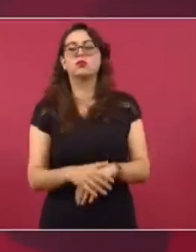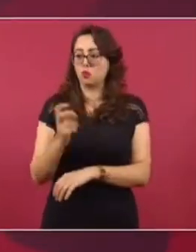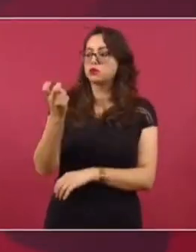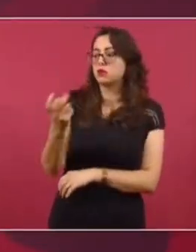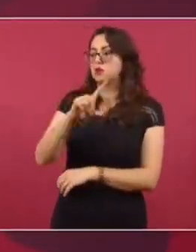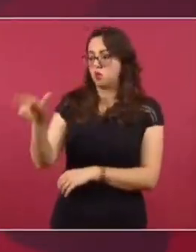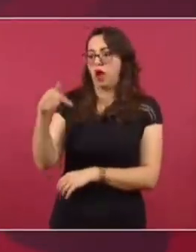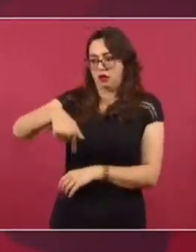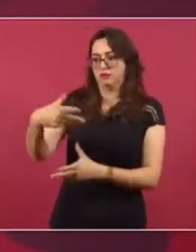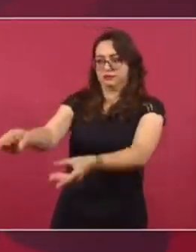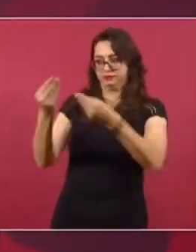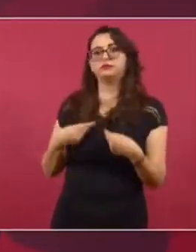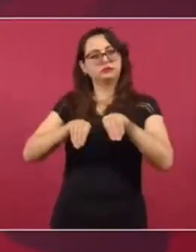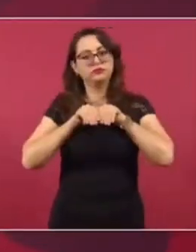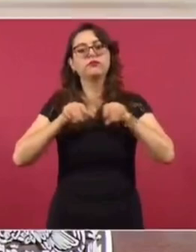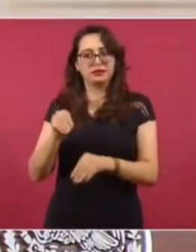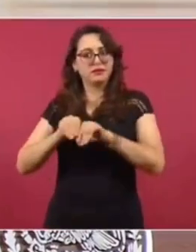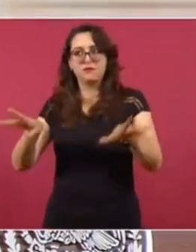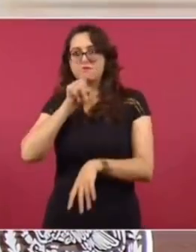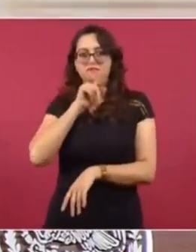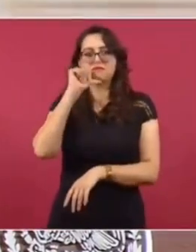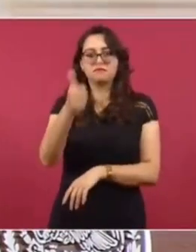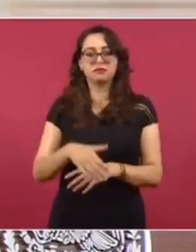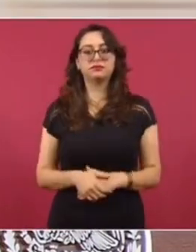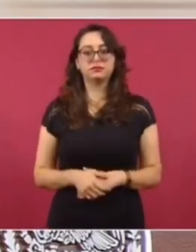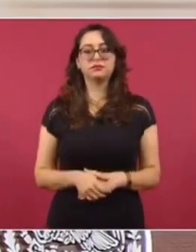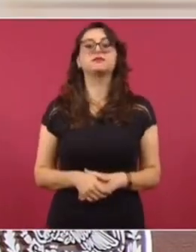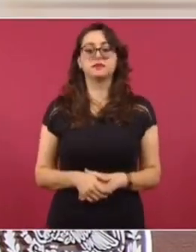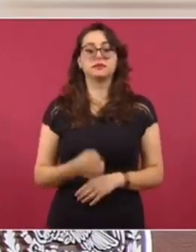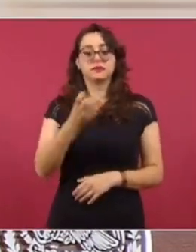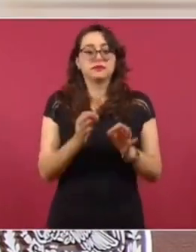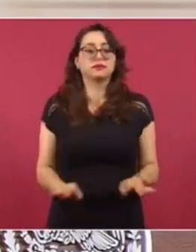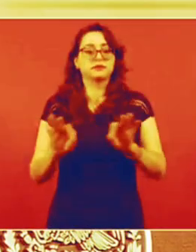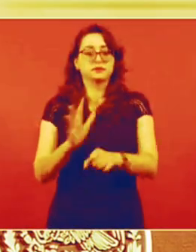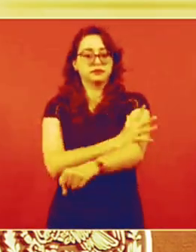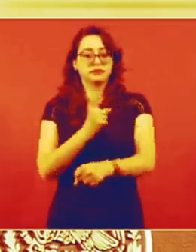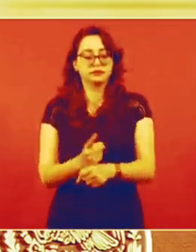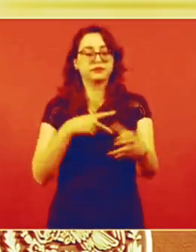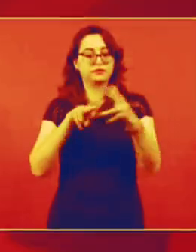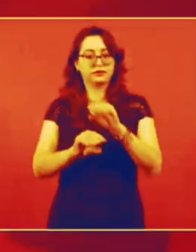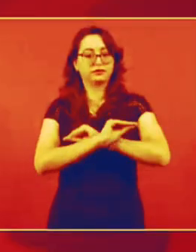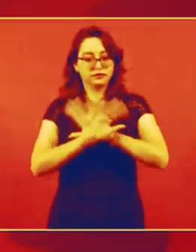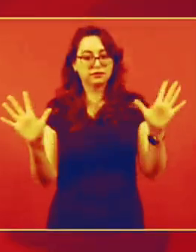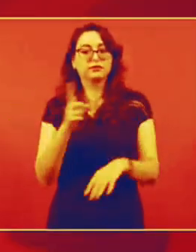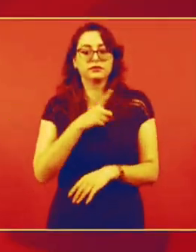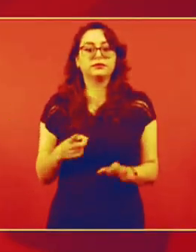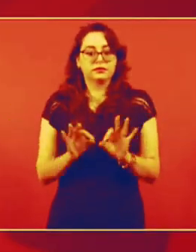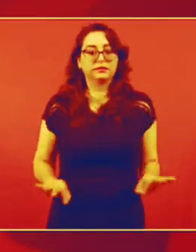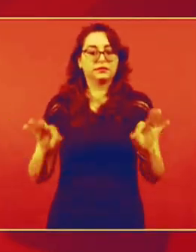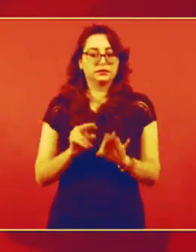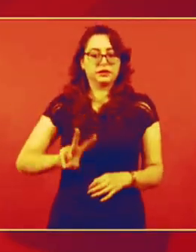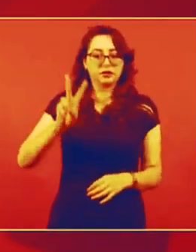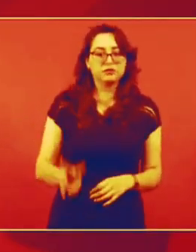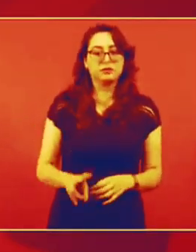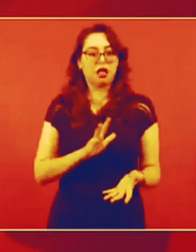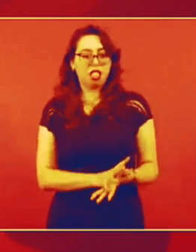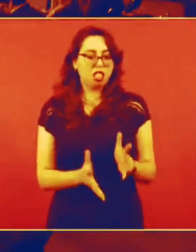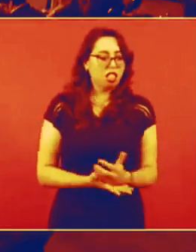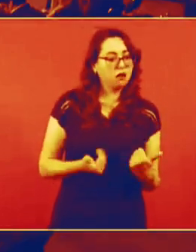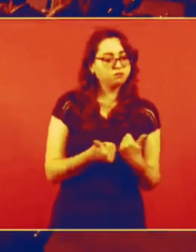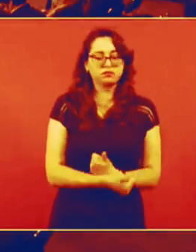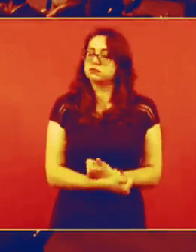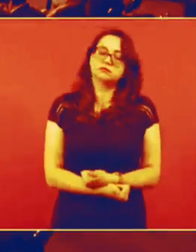especial, yo me comprometo a que se transmita aquí. Pues aquí transparencia, que es importante. Pero la verdadera, no la de los encubridores,